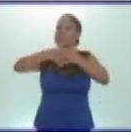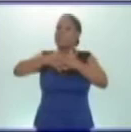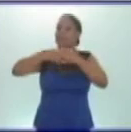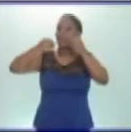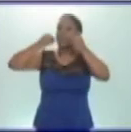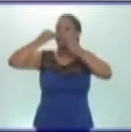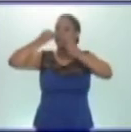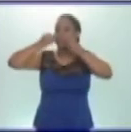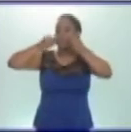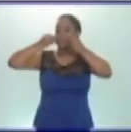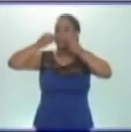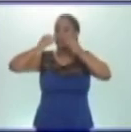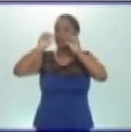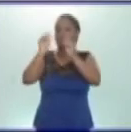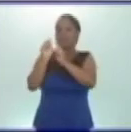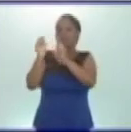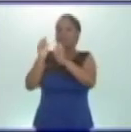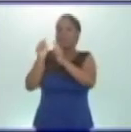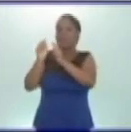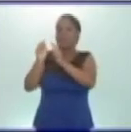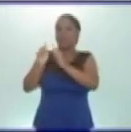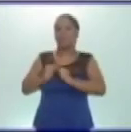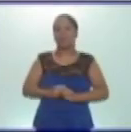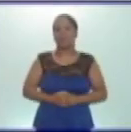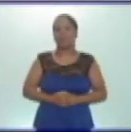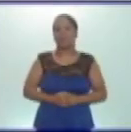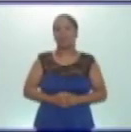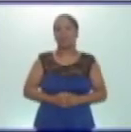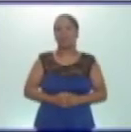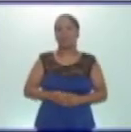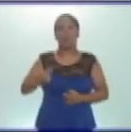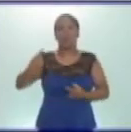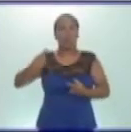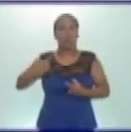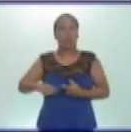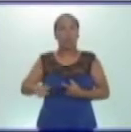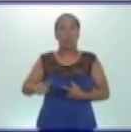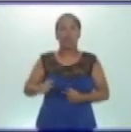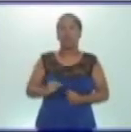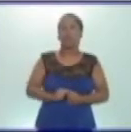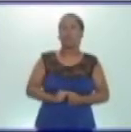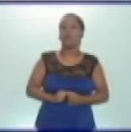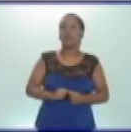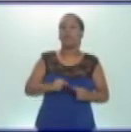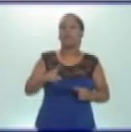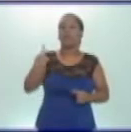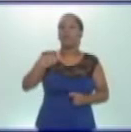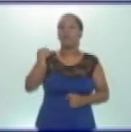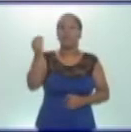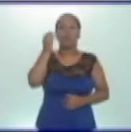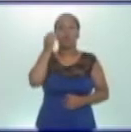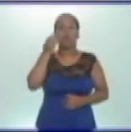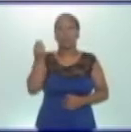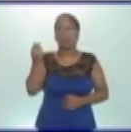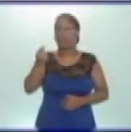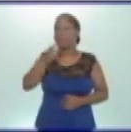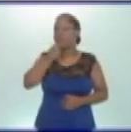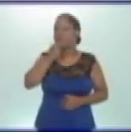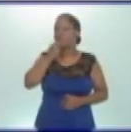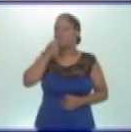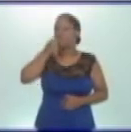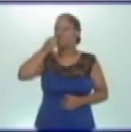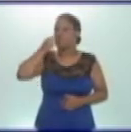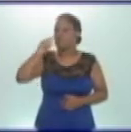fragmenten en pedazos pequeños. Otras medidas que se sugieren son no consumir demasiada azúcar. Solo la